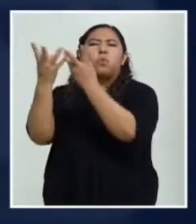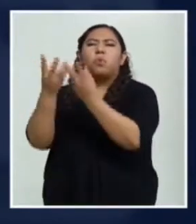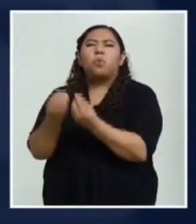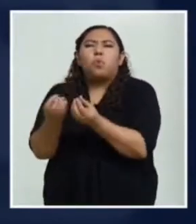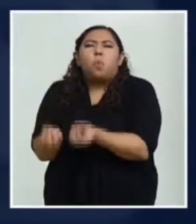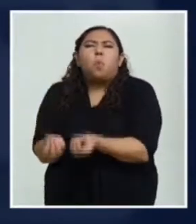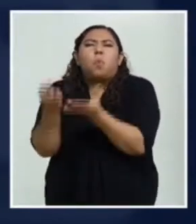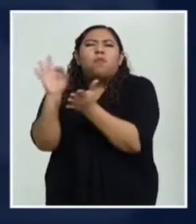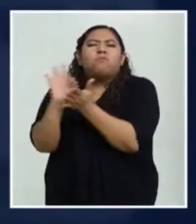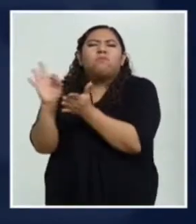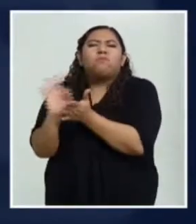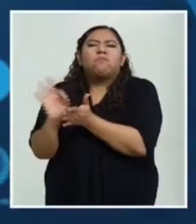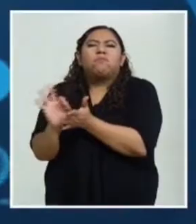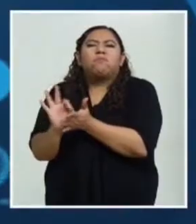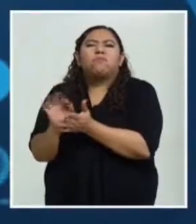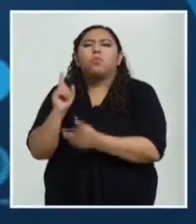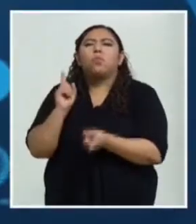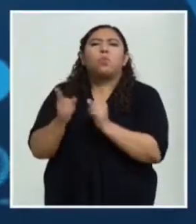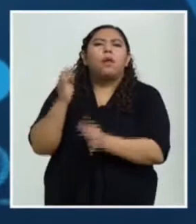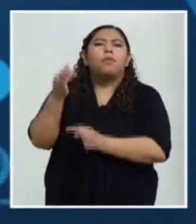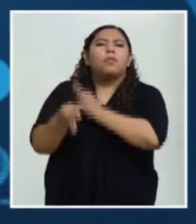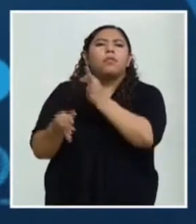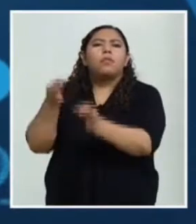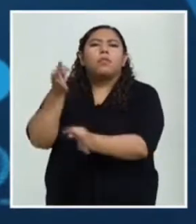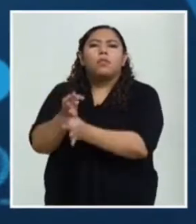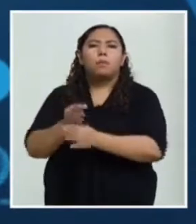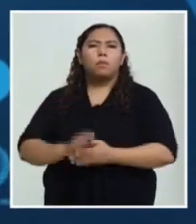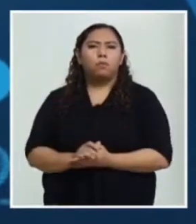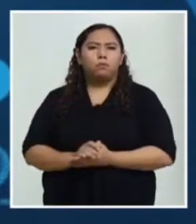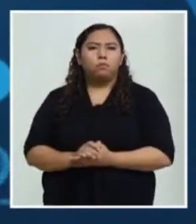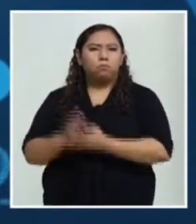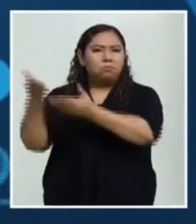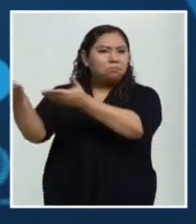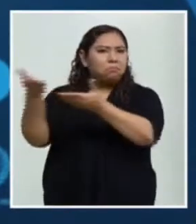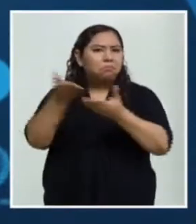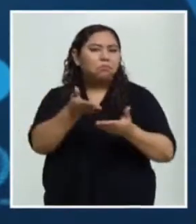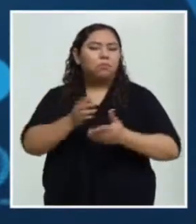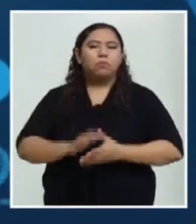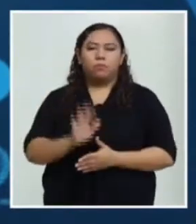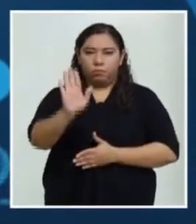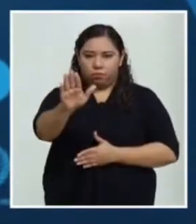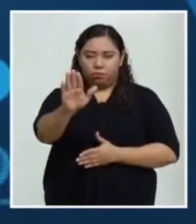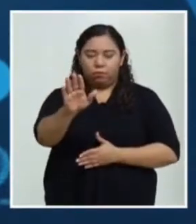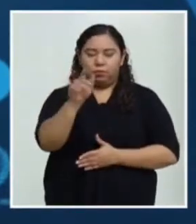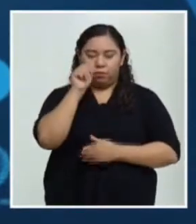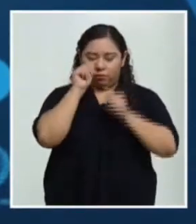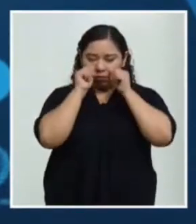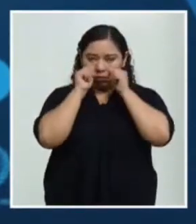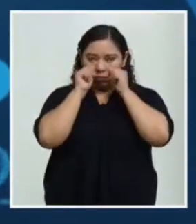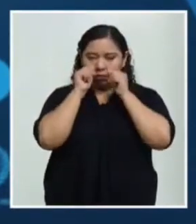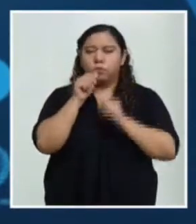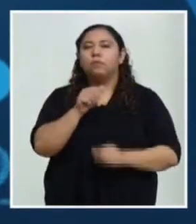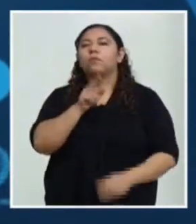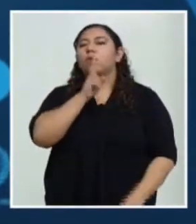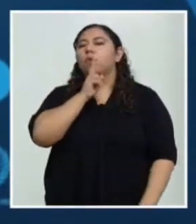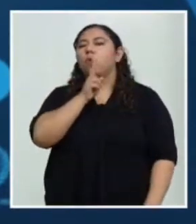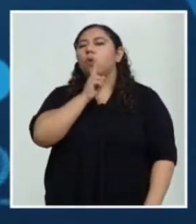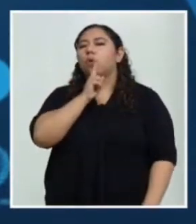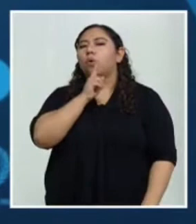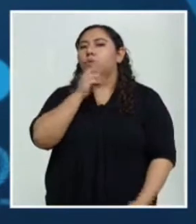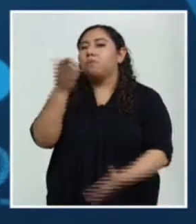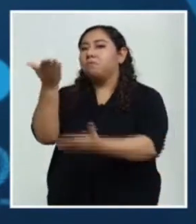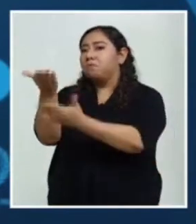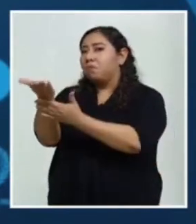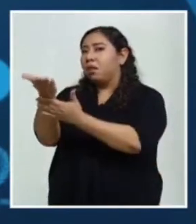y de qué tipo serán. Mira, Honduras ha solicitado a COVAX el 20% de